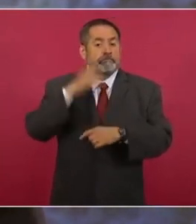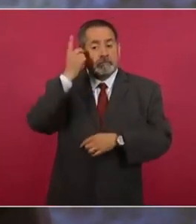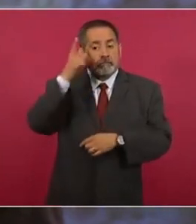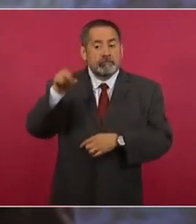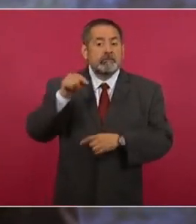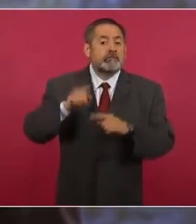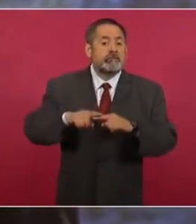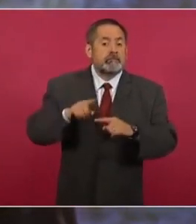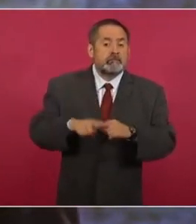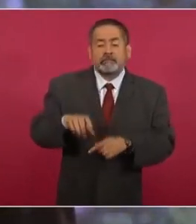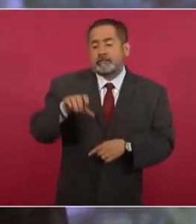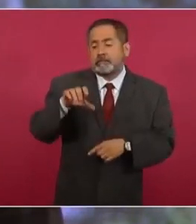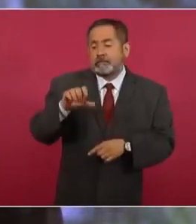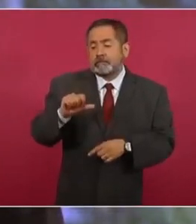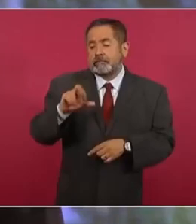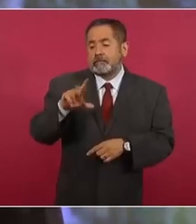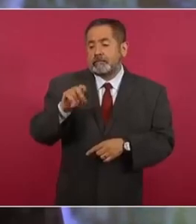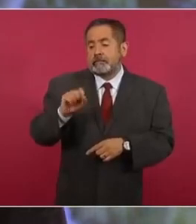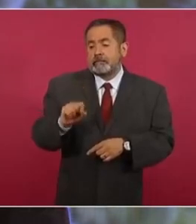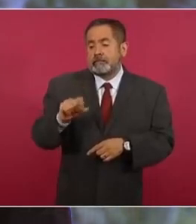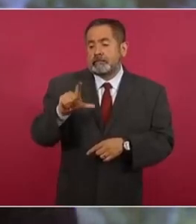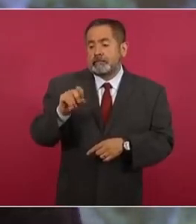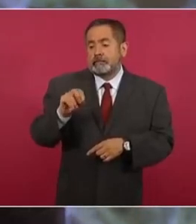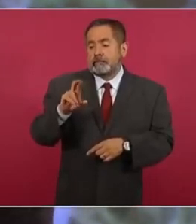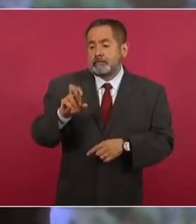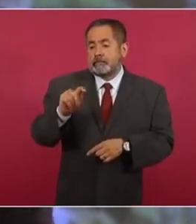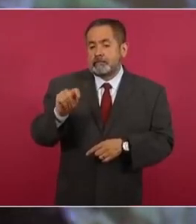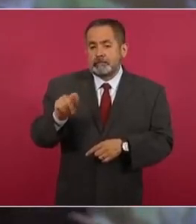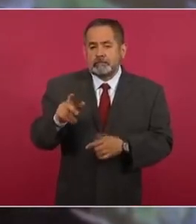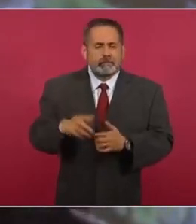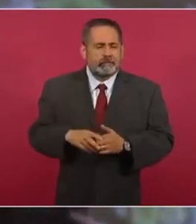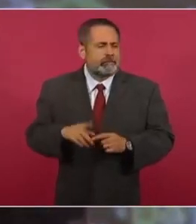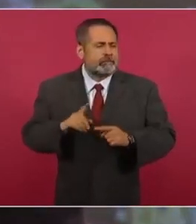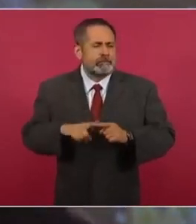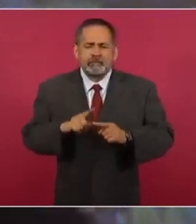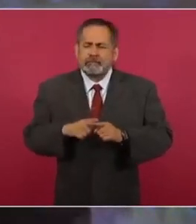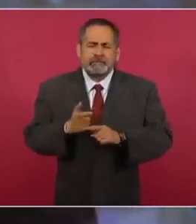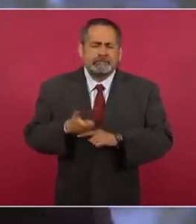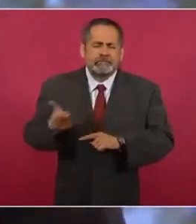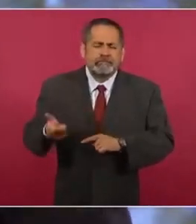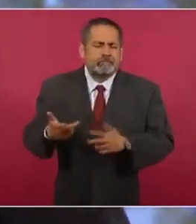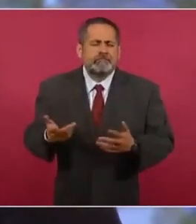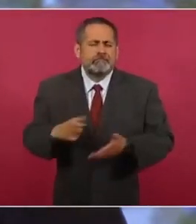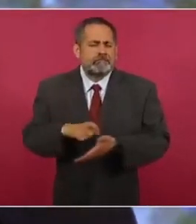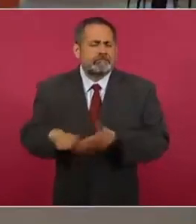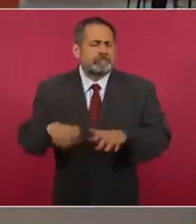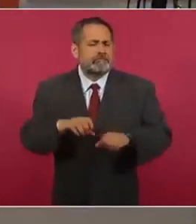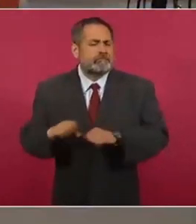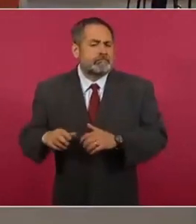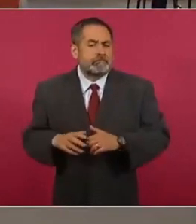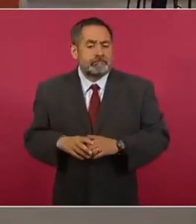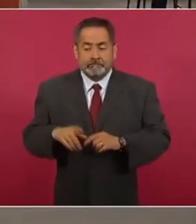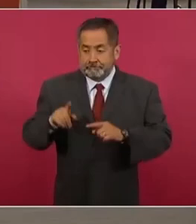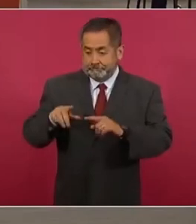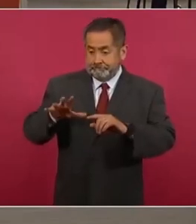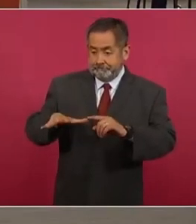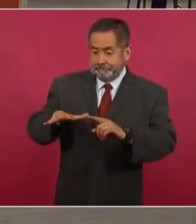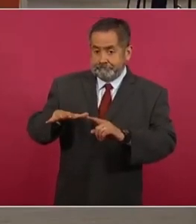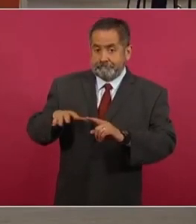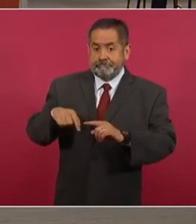Mola. Preguntamos nuevamente, ¿quién pompó? Pero esta propiedad y las de alrededor